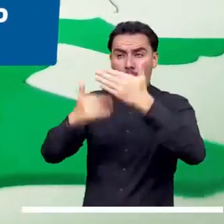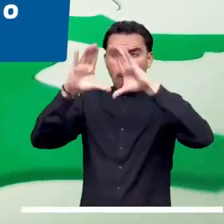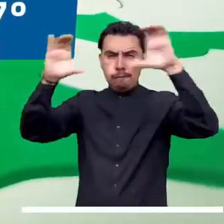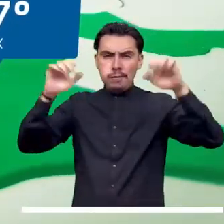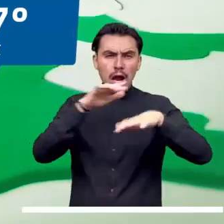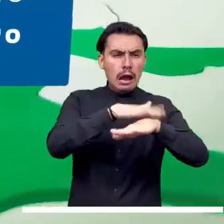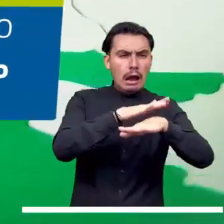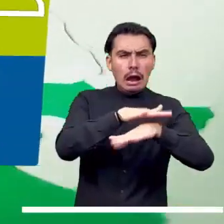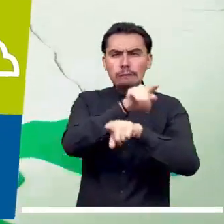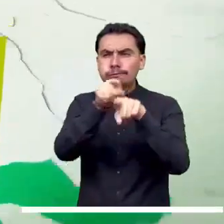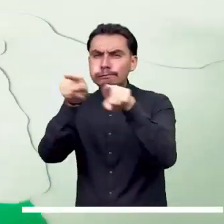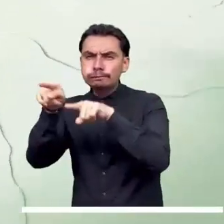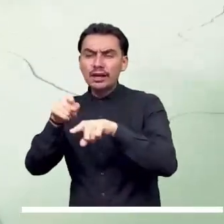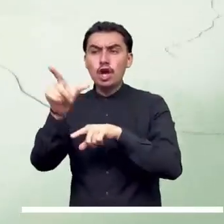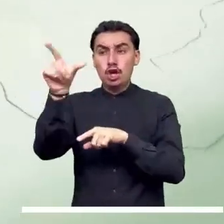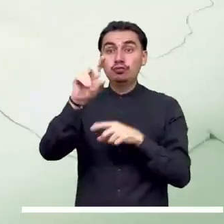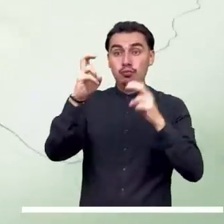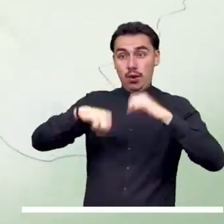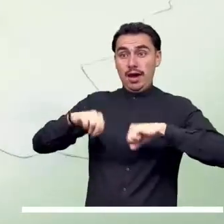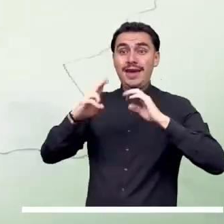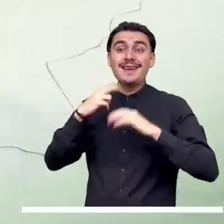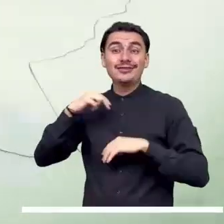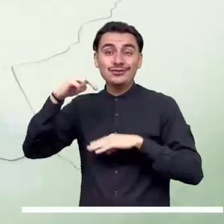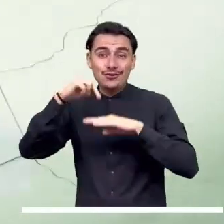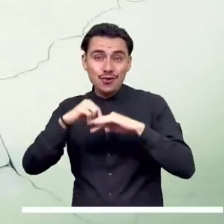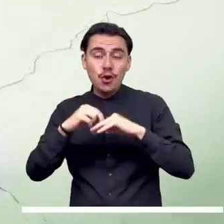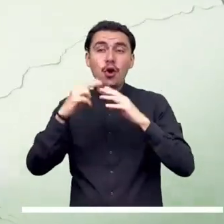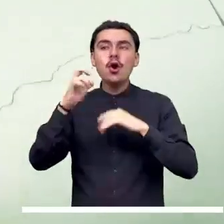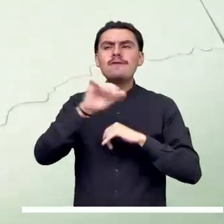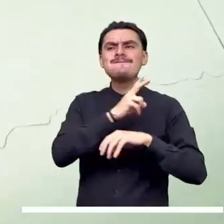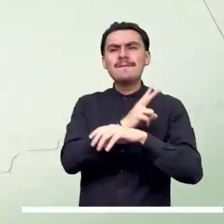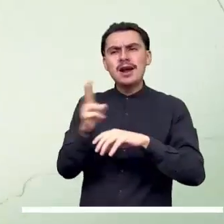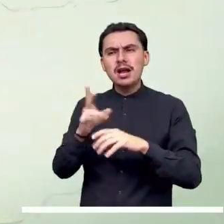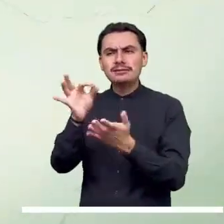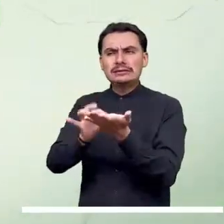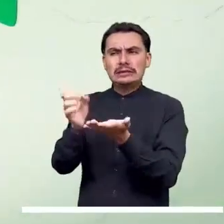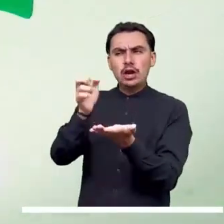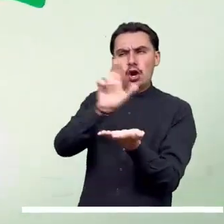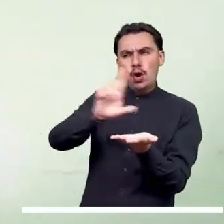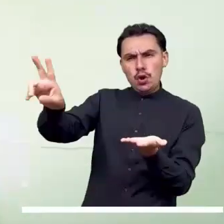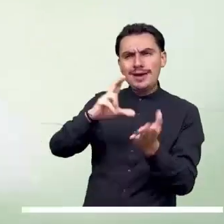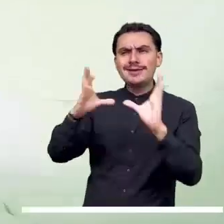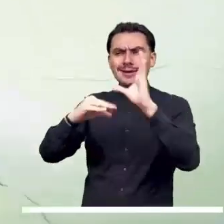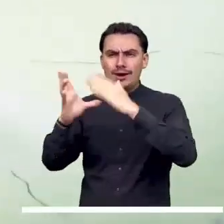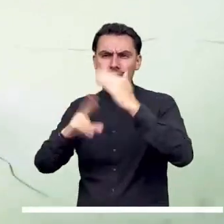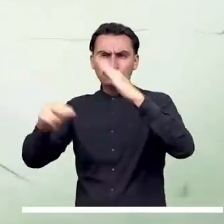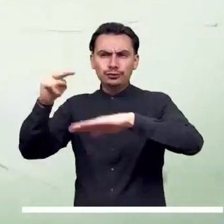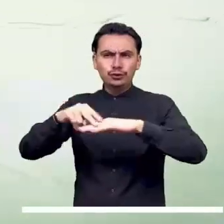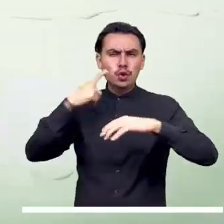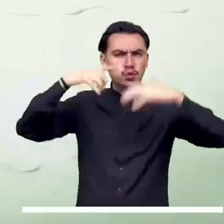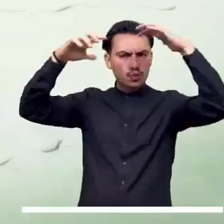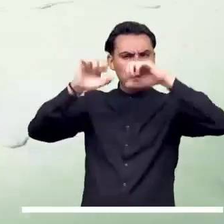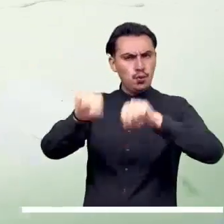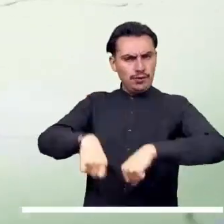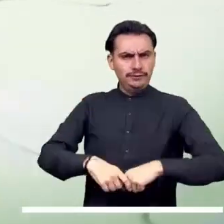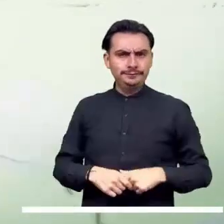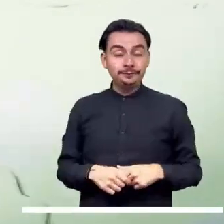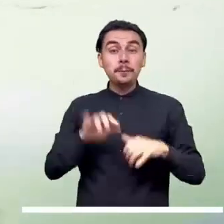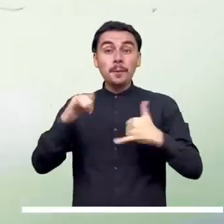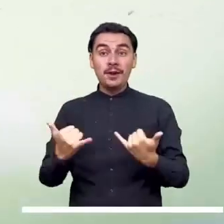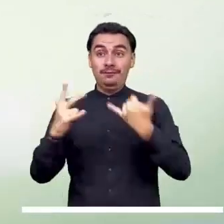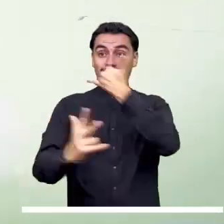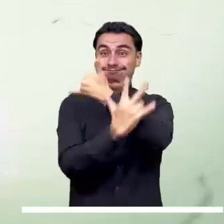intensidad son posibles en Cauca y Valle del Cauca. En el centro del país se anticipan lluvias de diversa